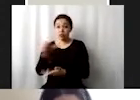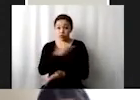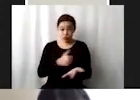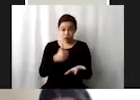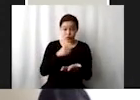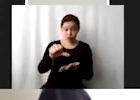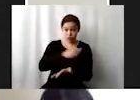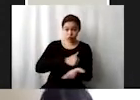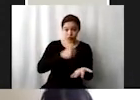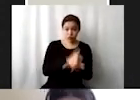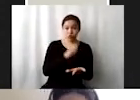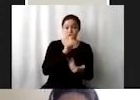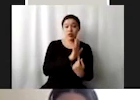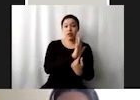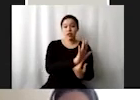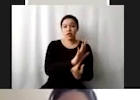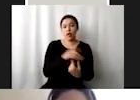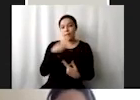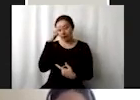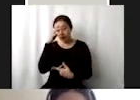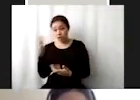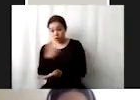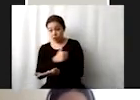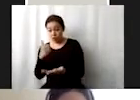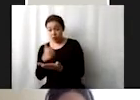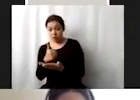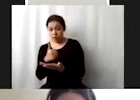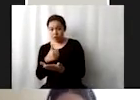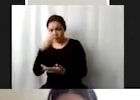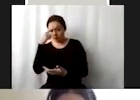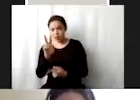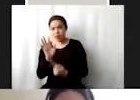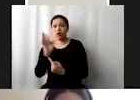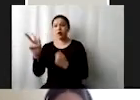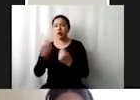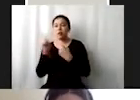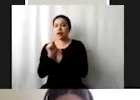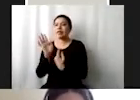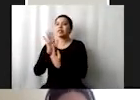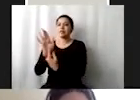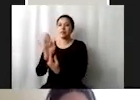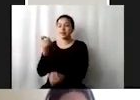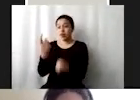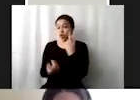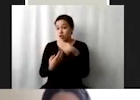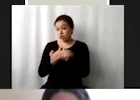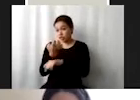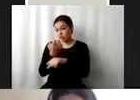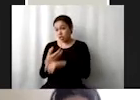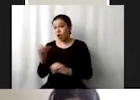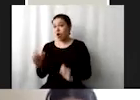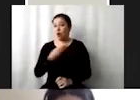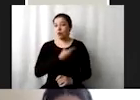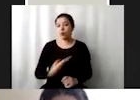México sí ha presentado como país pero estamos viendo la figura de algunos estados o algunos municipios como